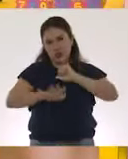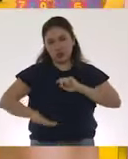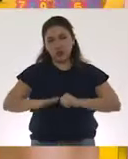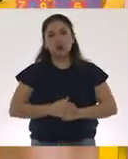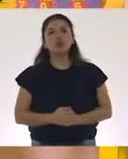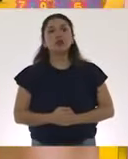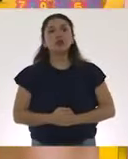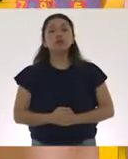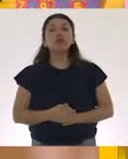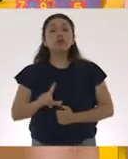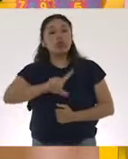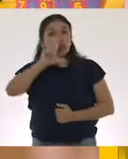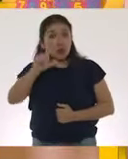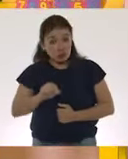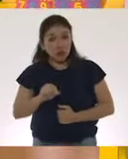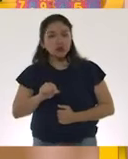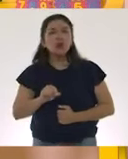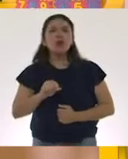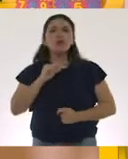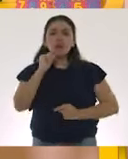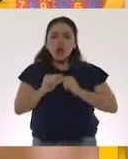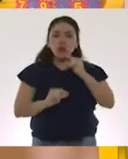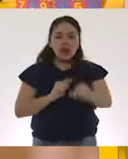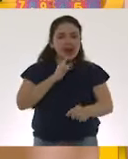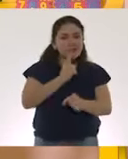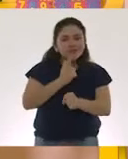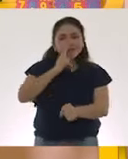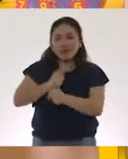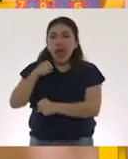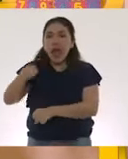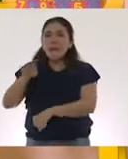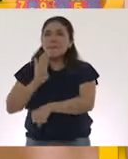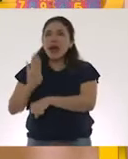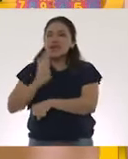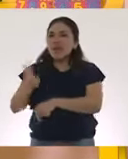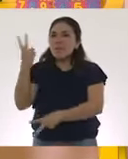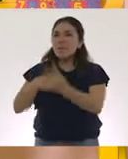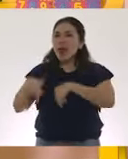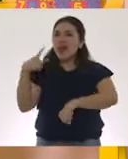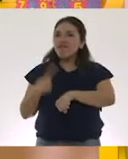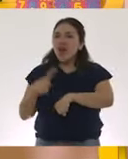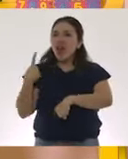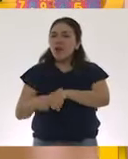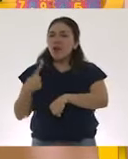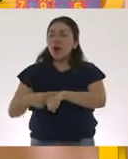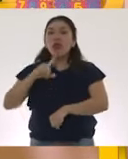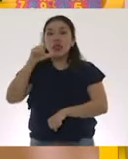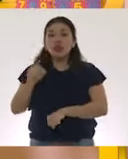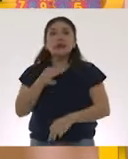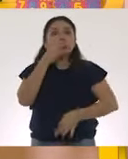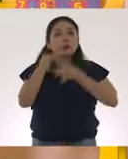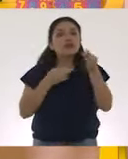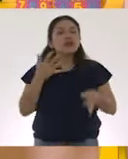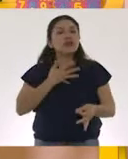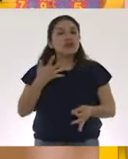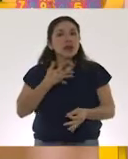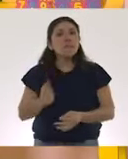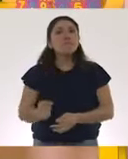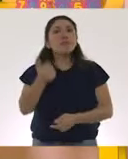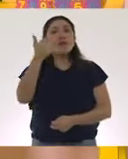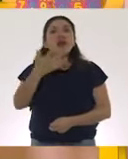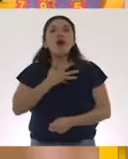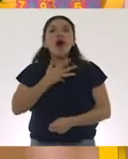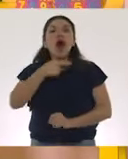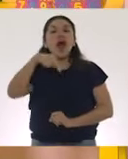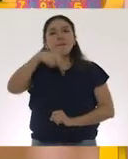Después, poco después de que se detectaron los primeros casos en Brasil, empezamos a reportar y a observar los primeros casos